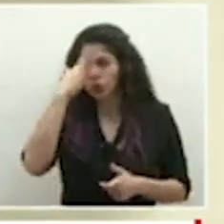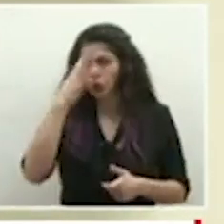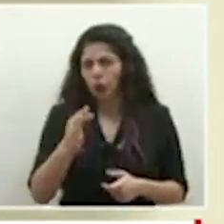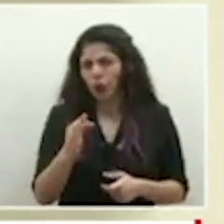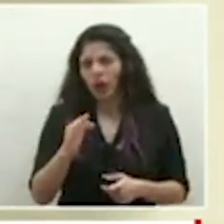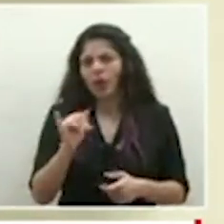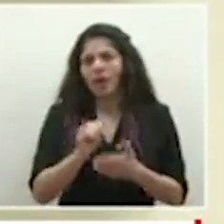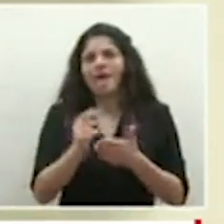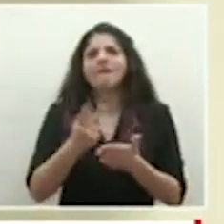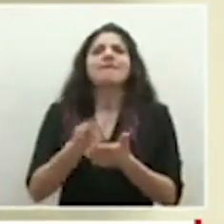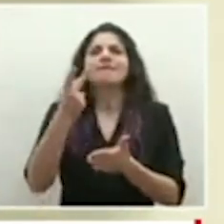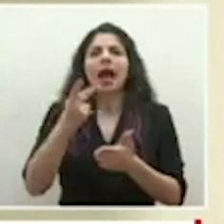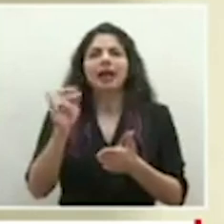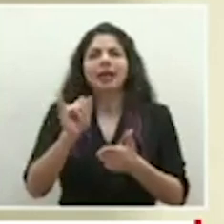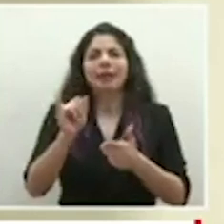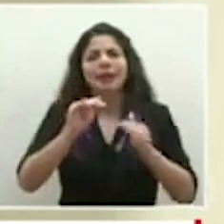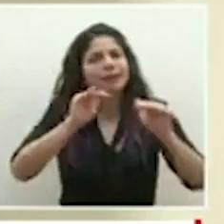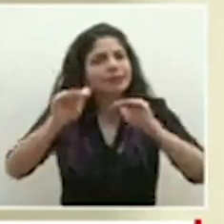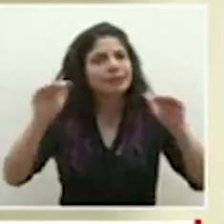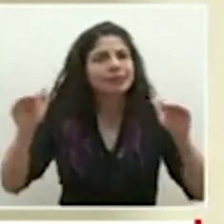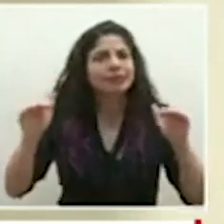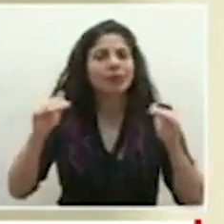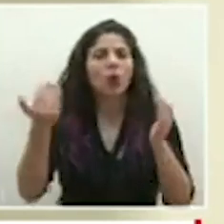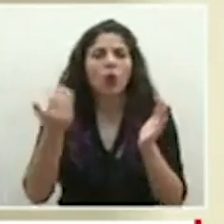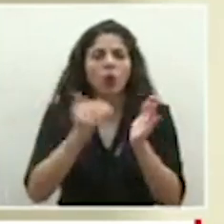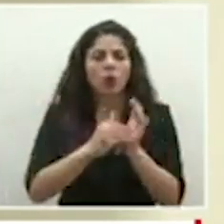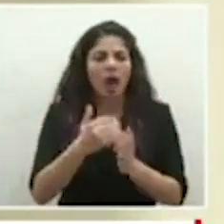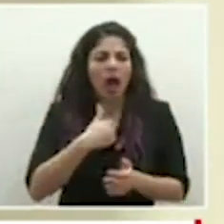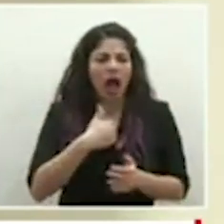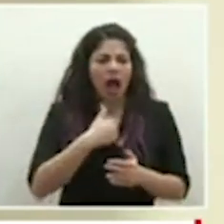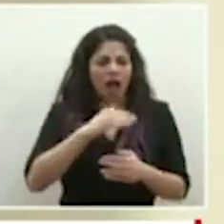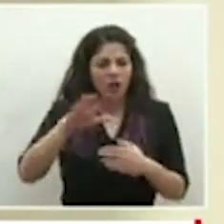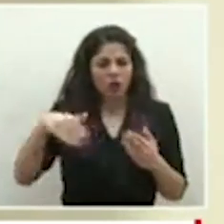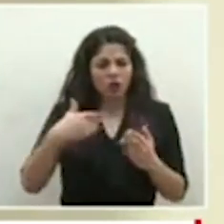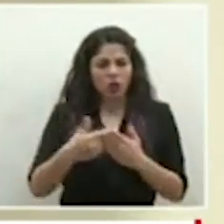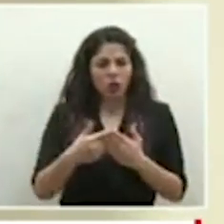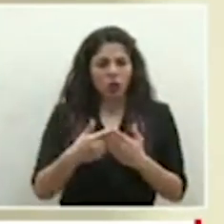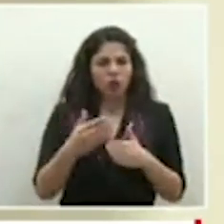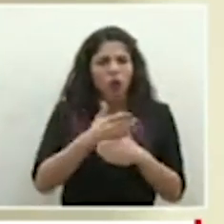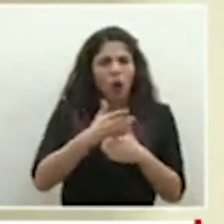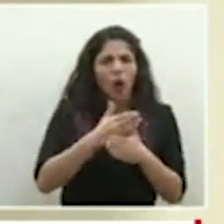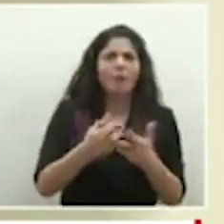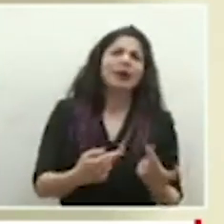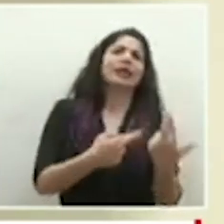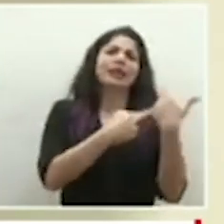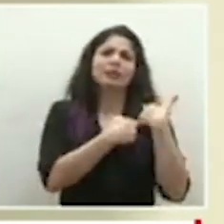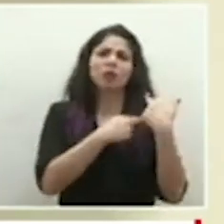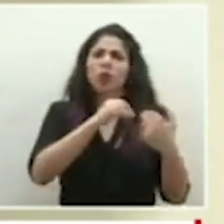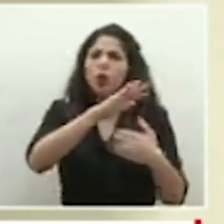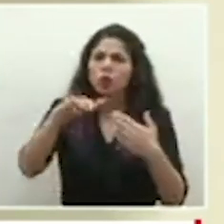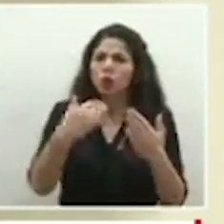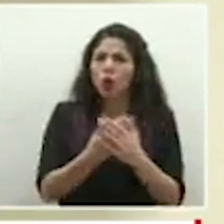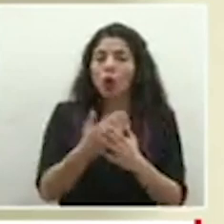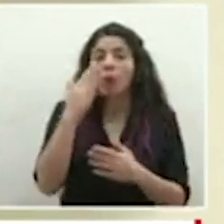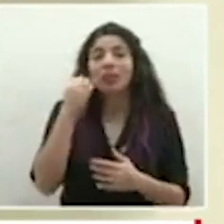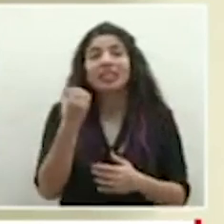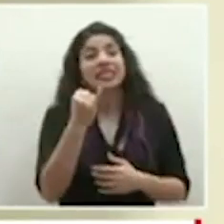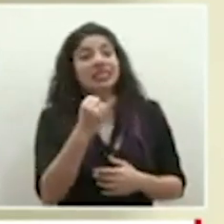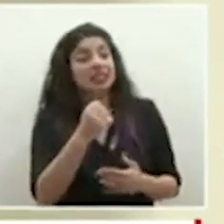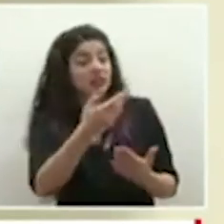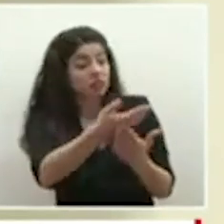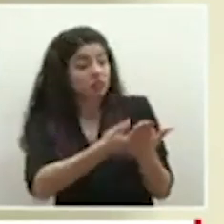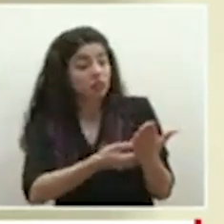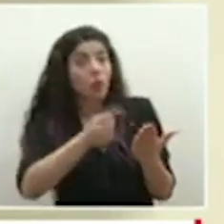vale también hacer un llamado de nuevo a que tenemos una responsabilidad compartida todos y todas cuando existe una orden